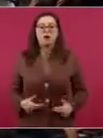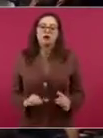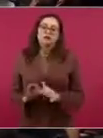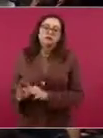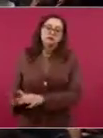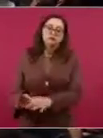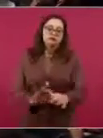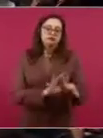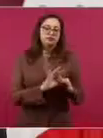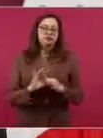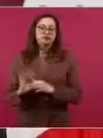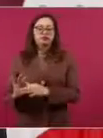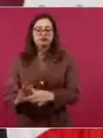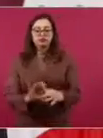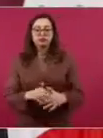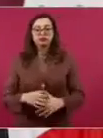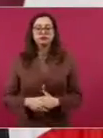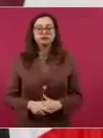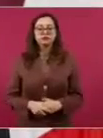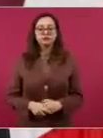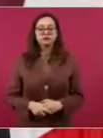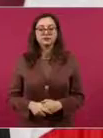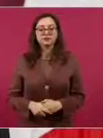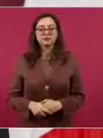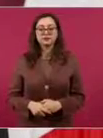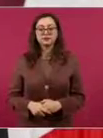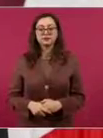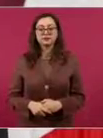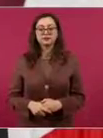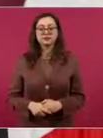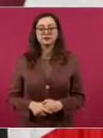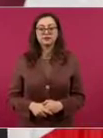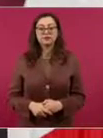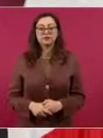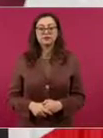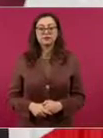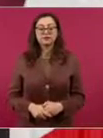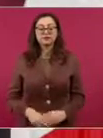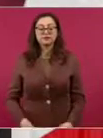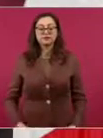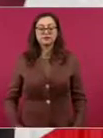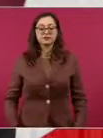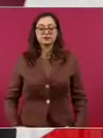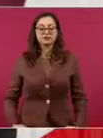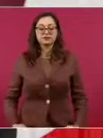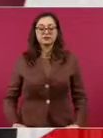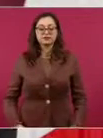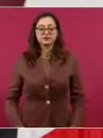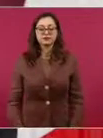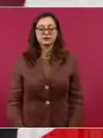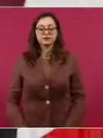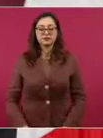Pero todavía no termina